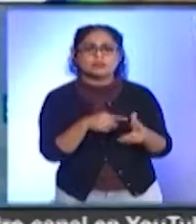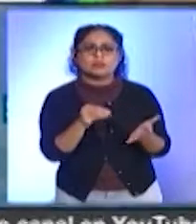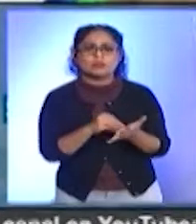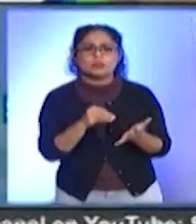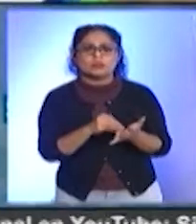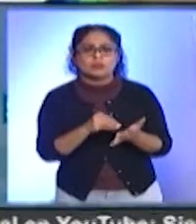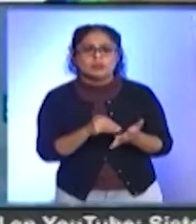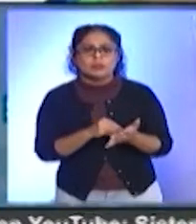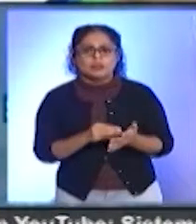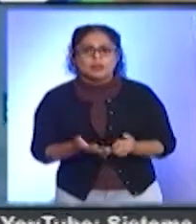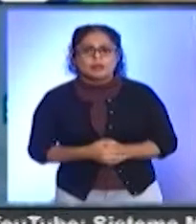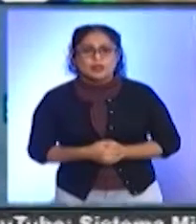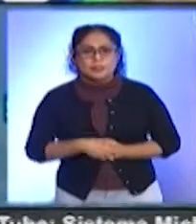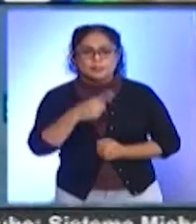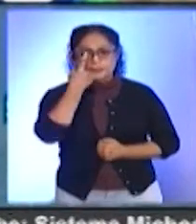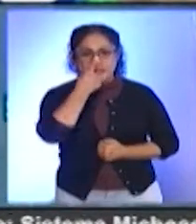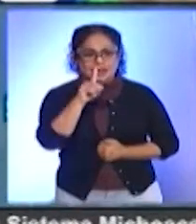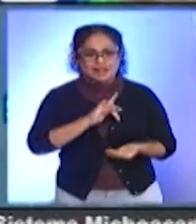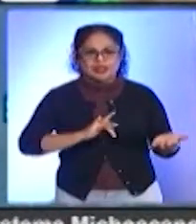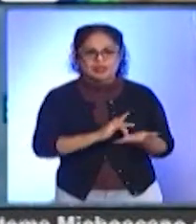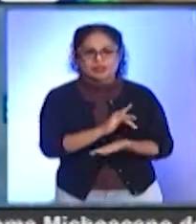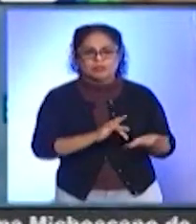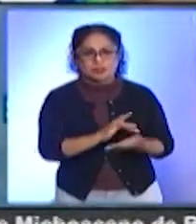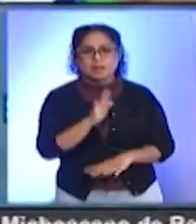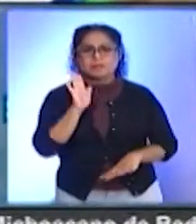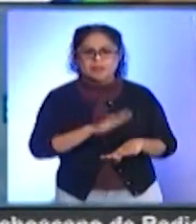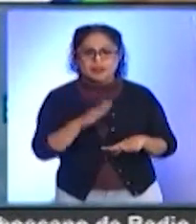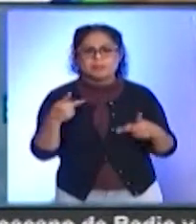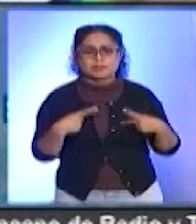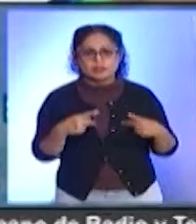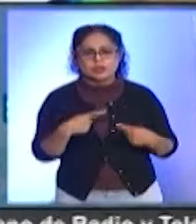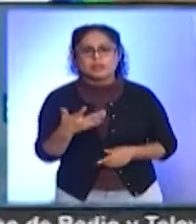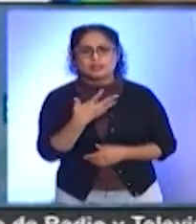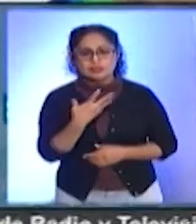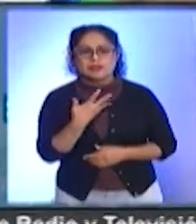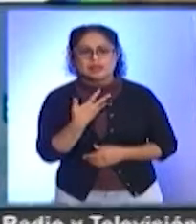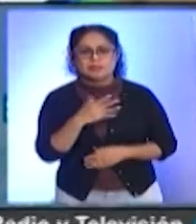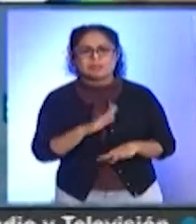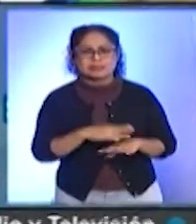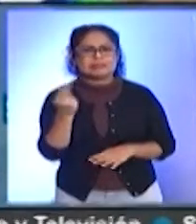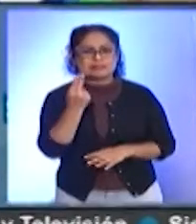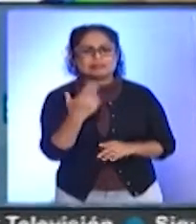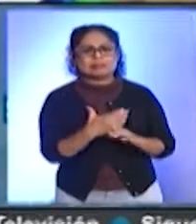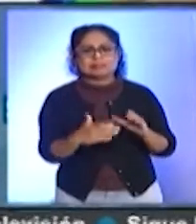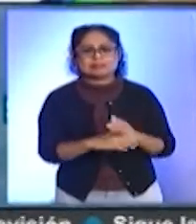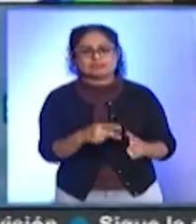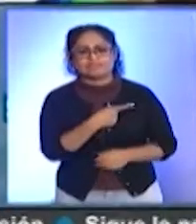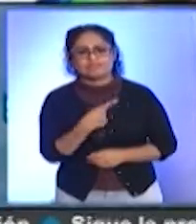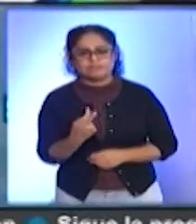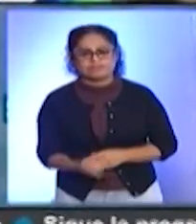la situación de acopio porque hay más damnificados, esa es una parte, ¿no? Pero aquí cerquita de nosotros tenemos